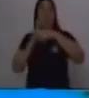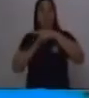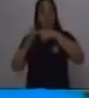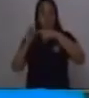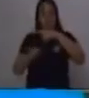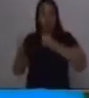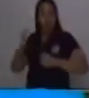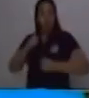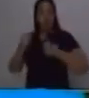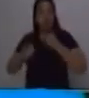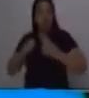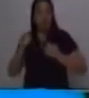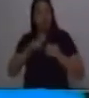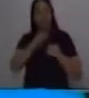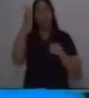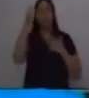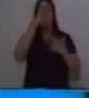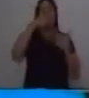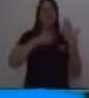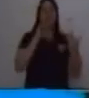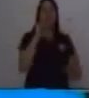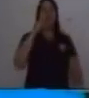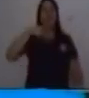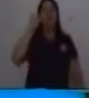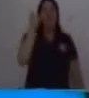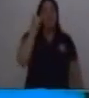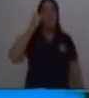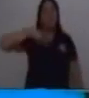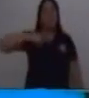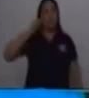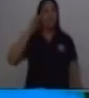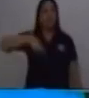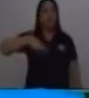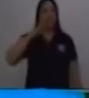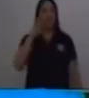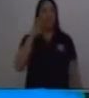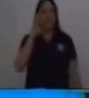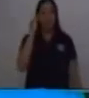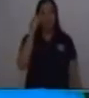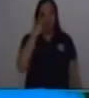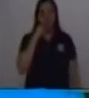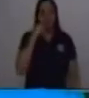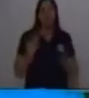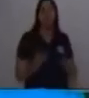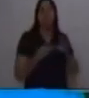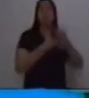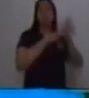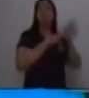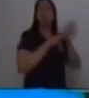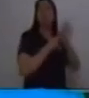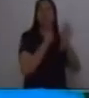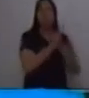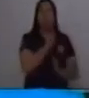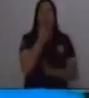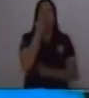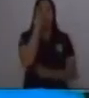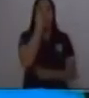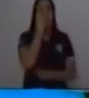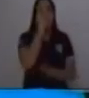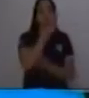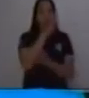unimembres y bimembres. Las unimembres, su nombre lo dice, tiene solo un miembro.